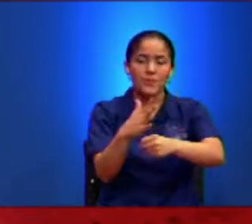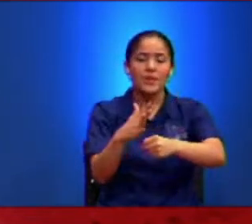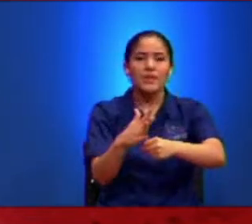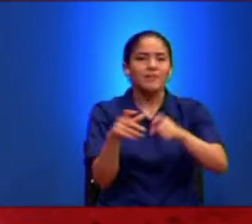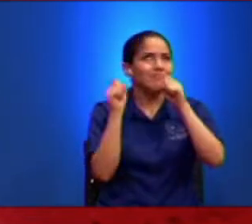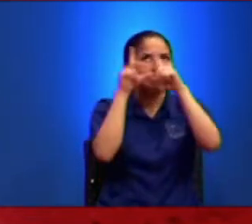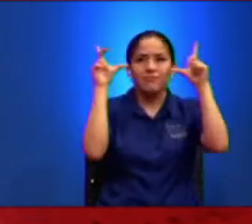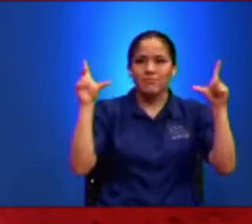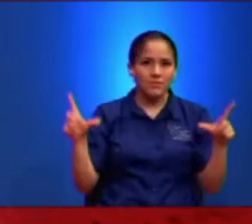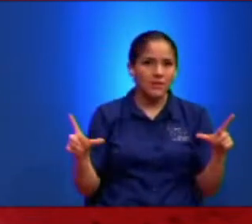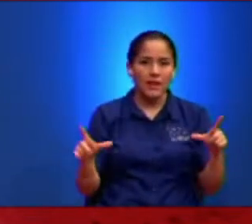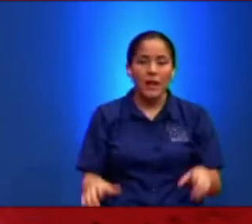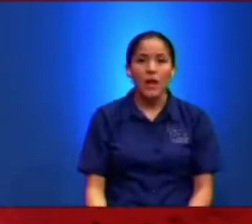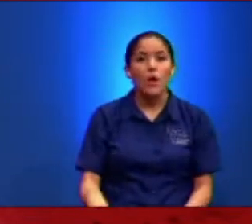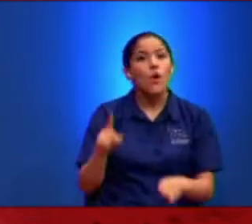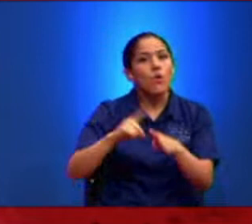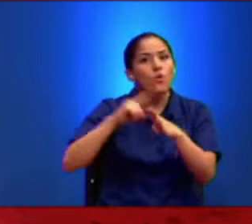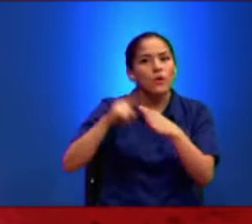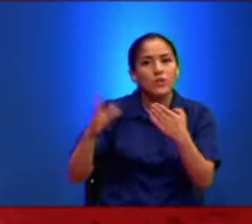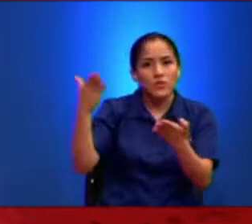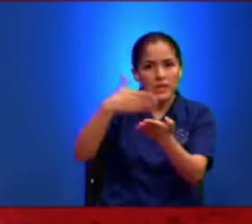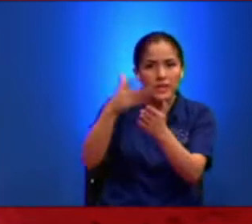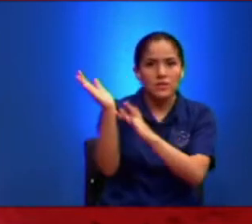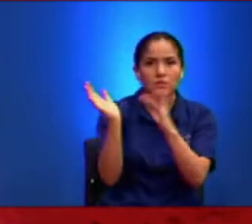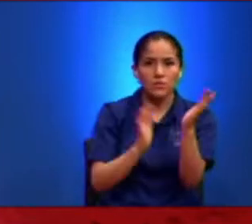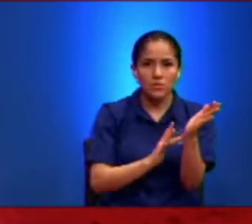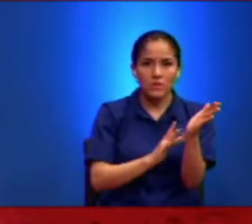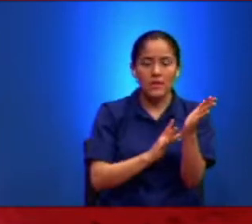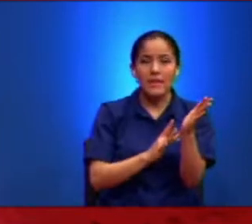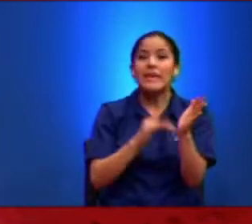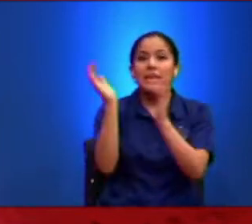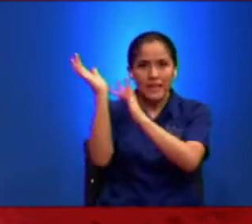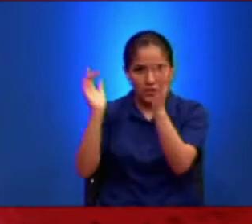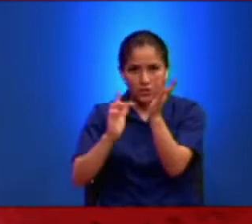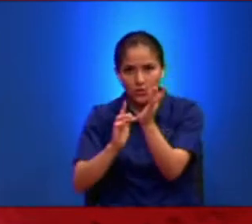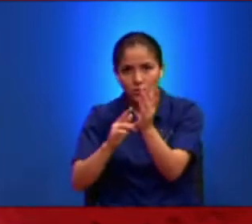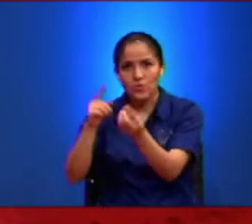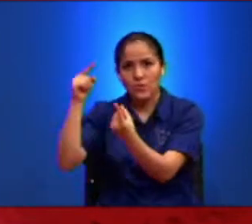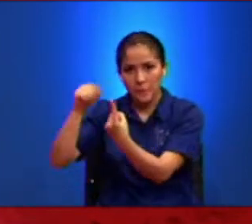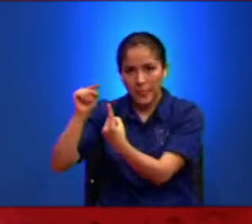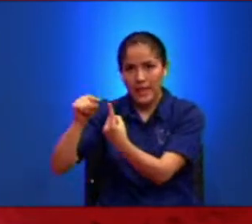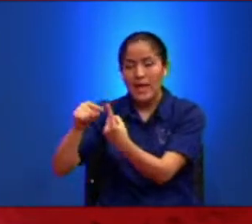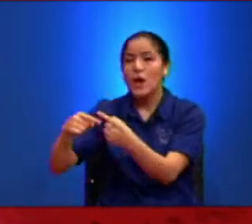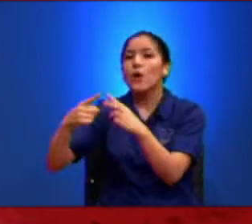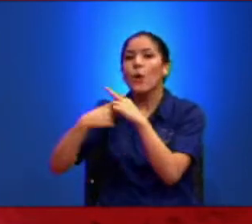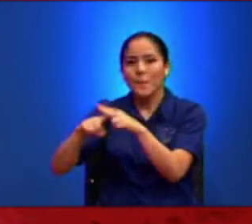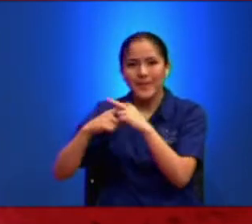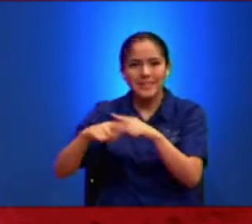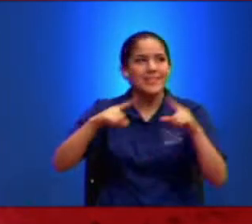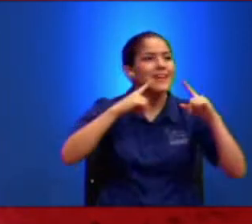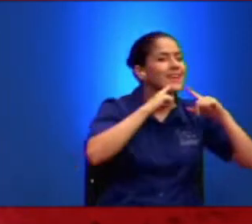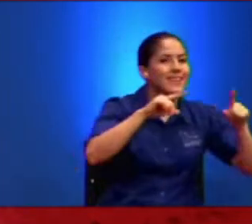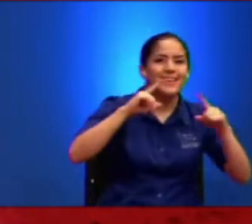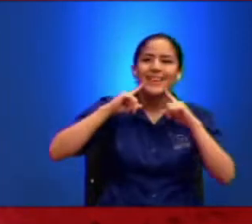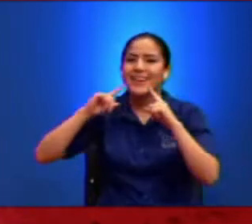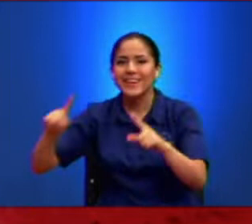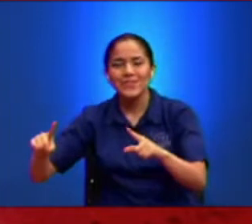Tremendo Cuando viene Jesús Él empieza a anunciar Su propia muerte